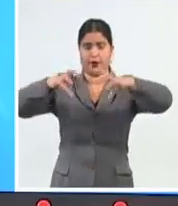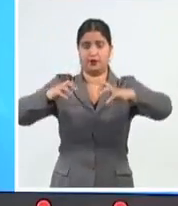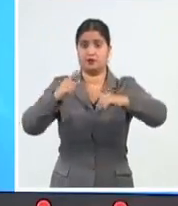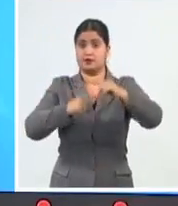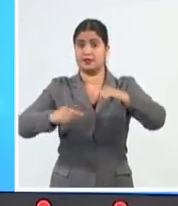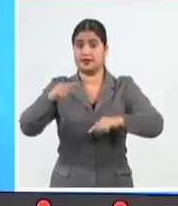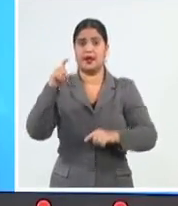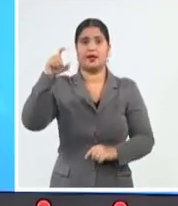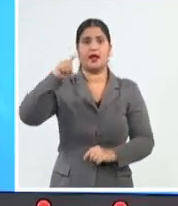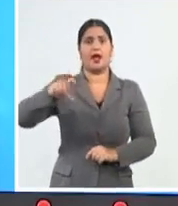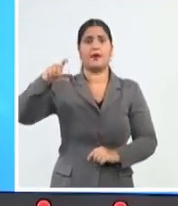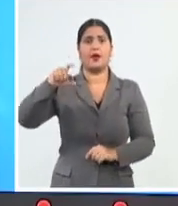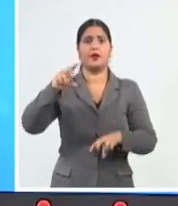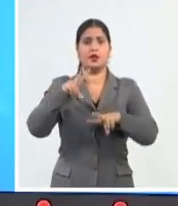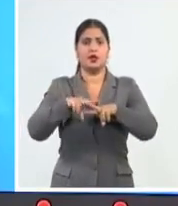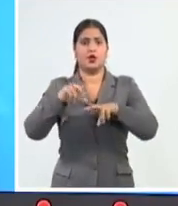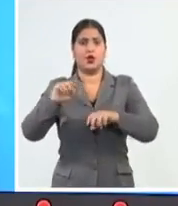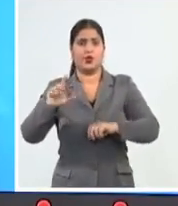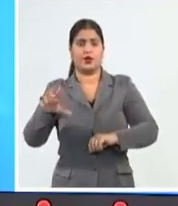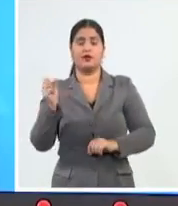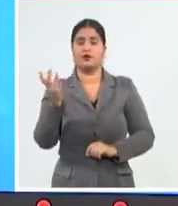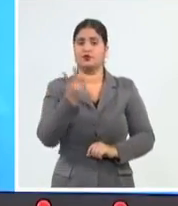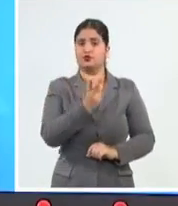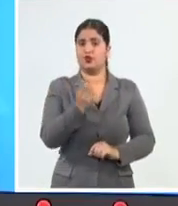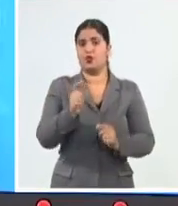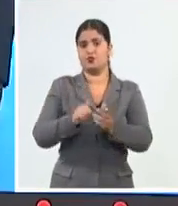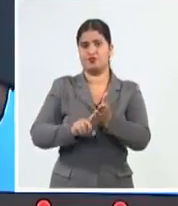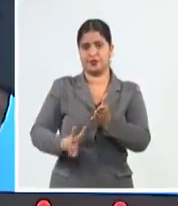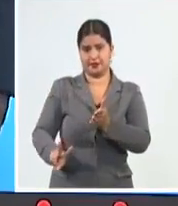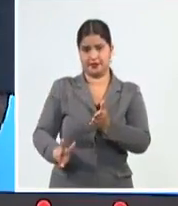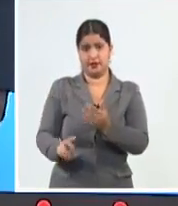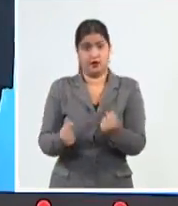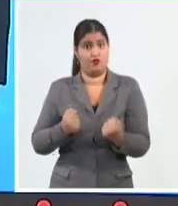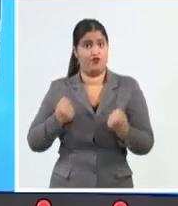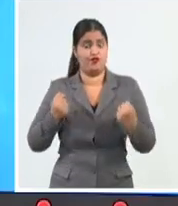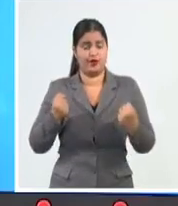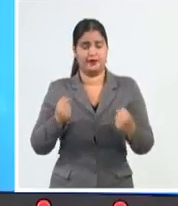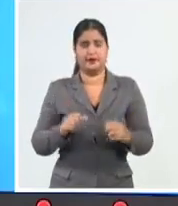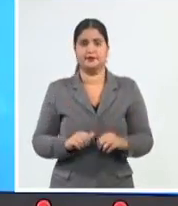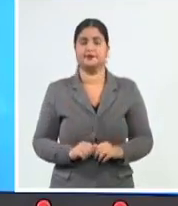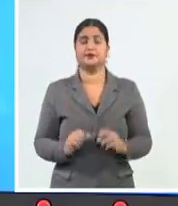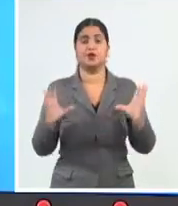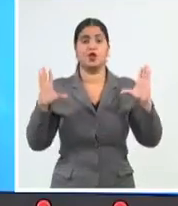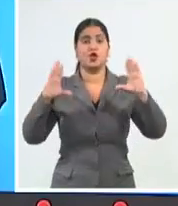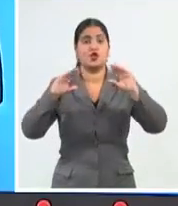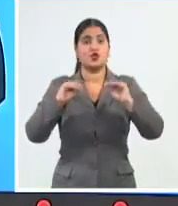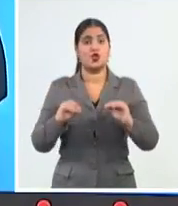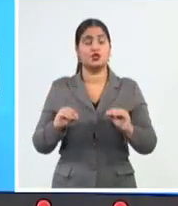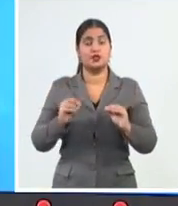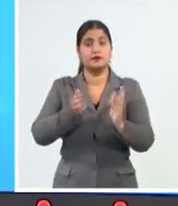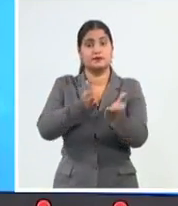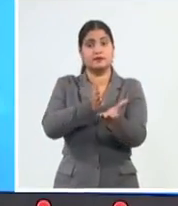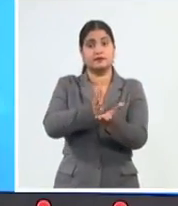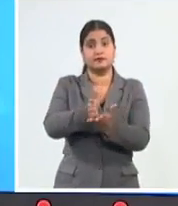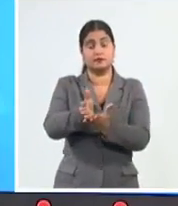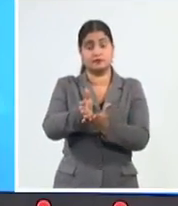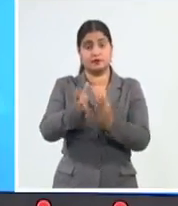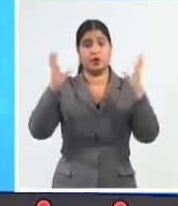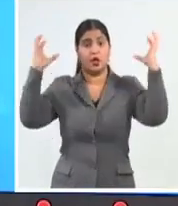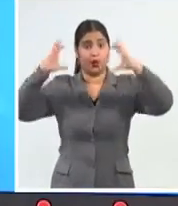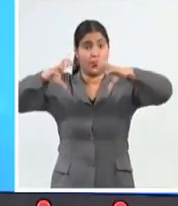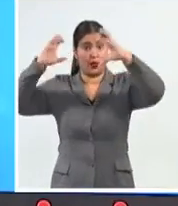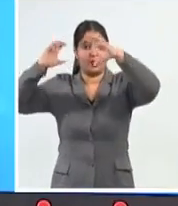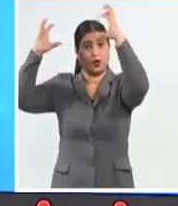Camagüey y Holguín, donde las bandas exteriores del sistema pudieran dejar alguna lluvia. En la noche, se mantiene la mayor probabilidad de lluvia